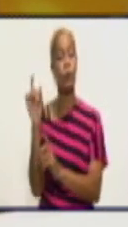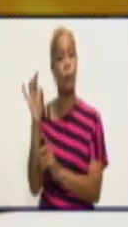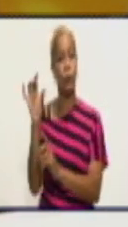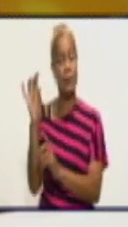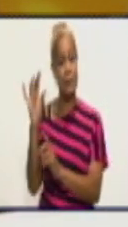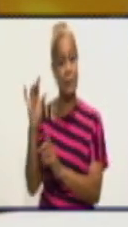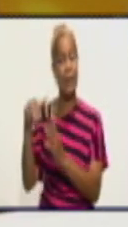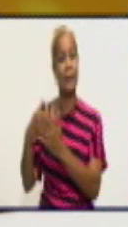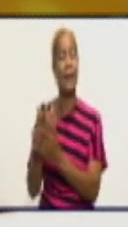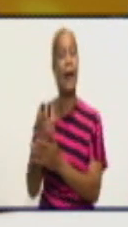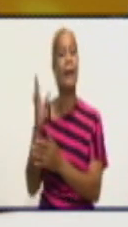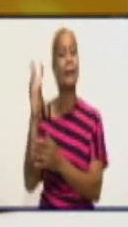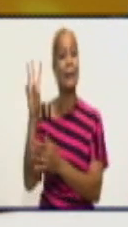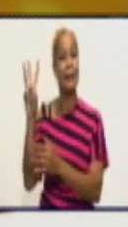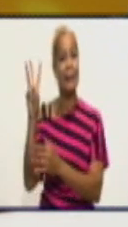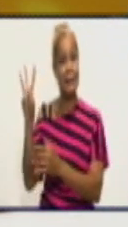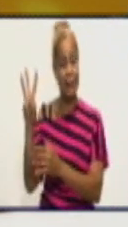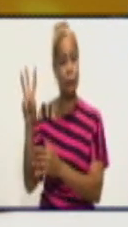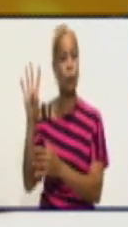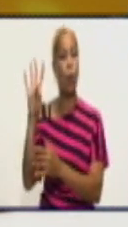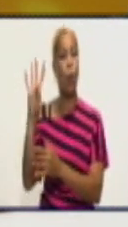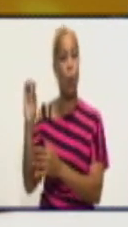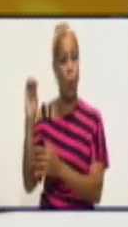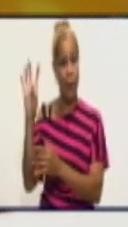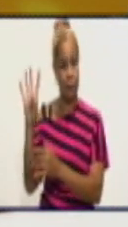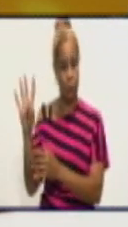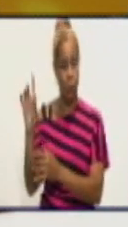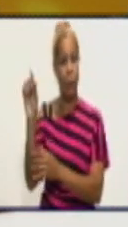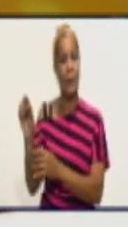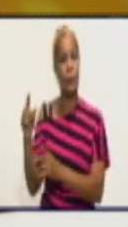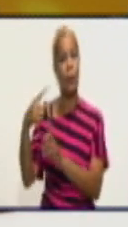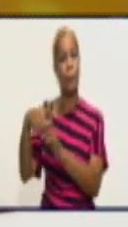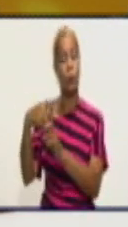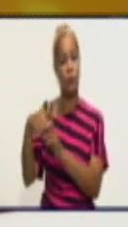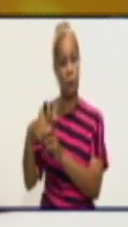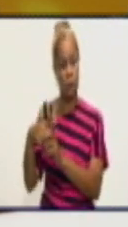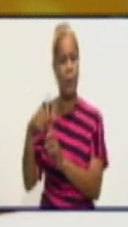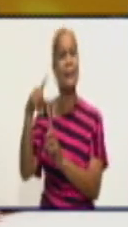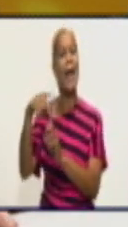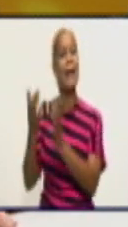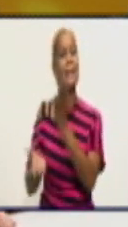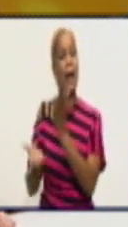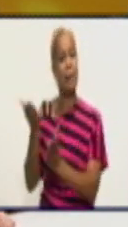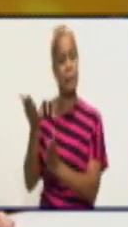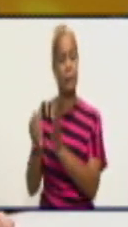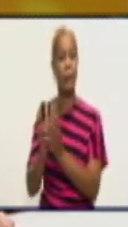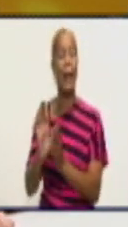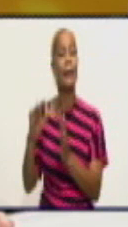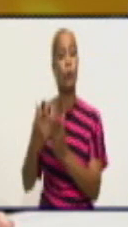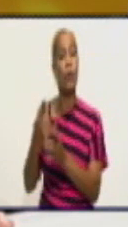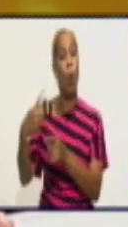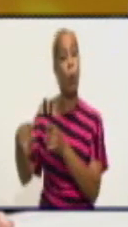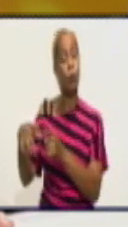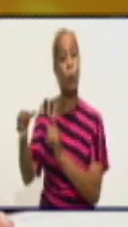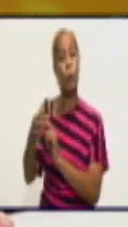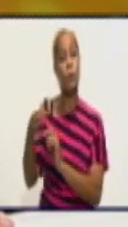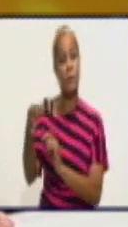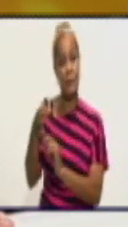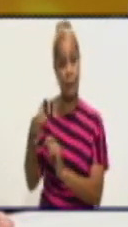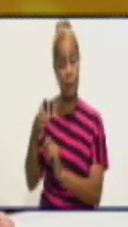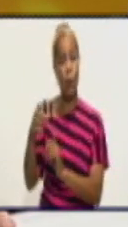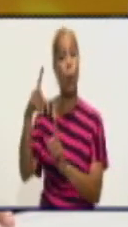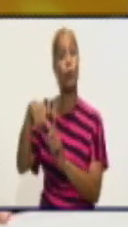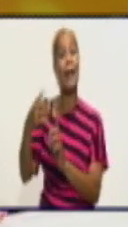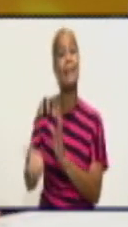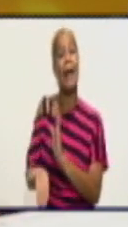304 casos y tiene una tasa de 135,6, siendo la tasa más elevada. El resto de los municipios con tasas elevadas en la